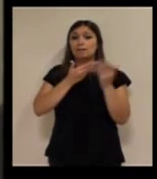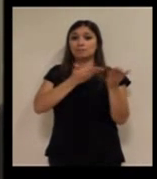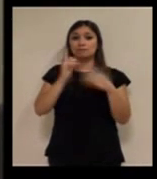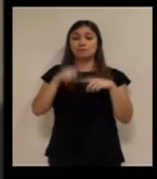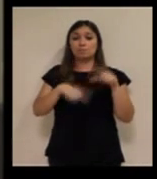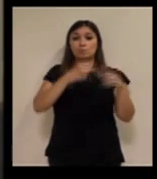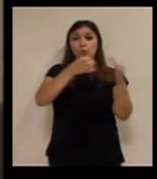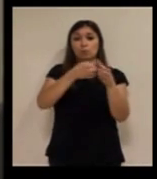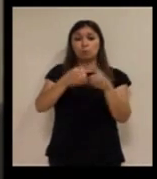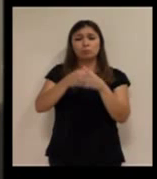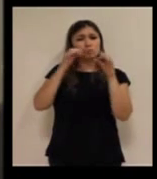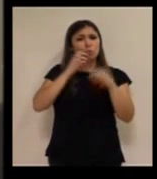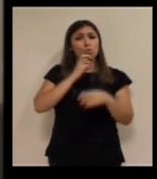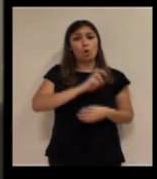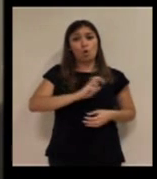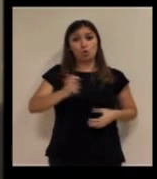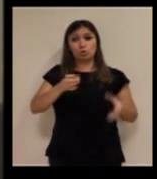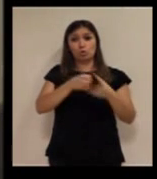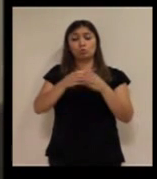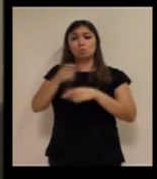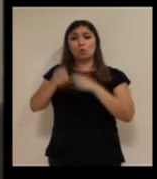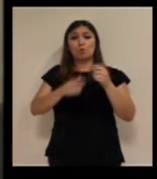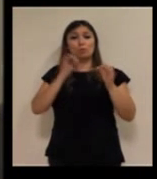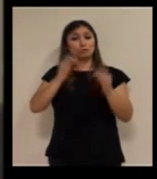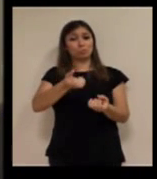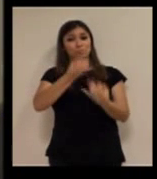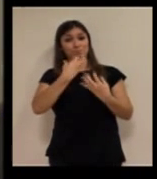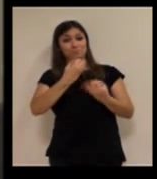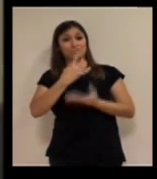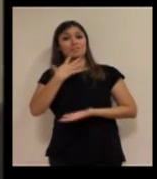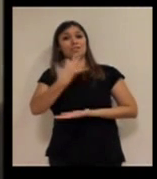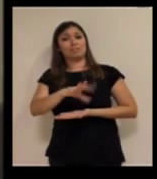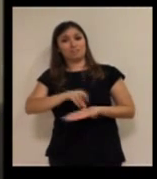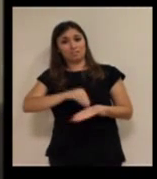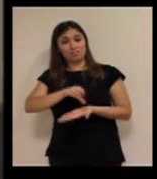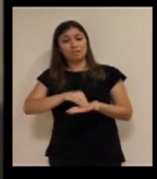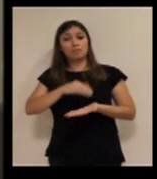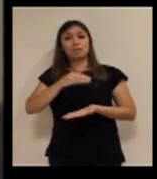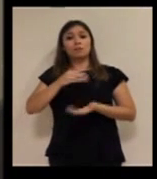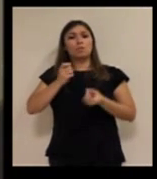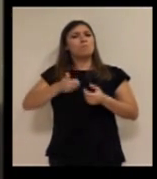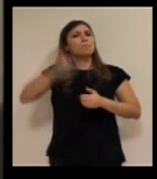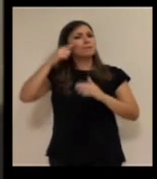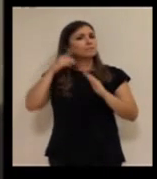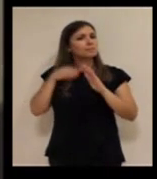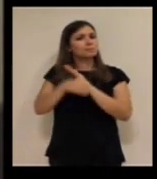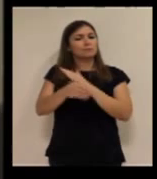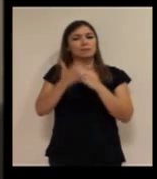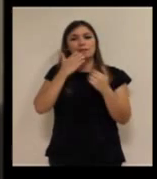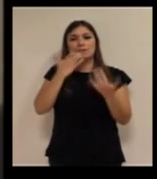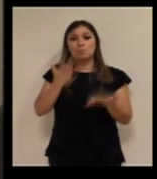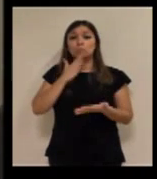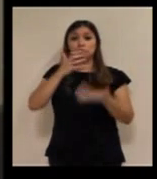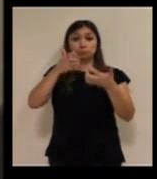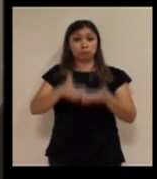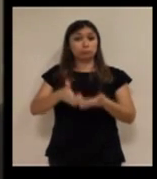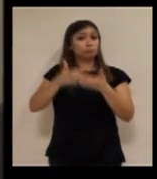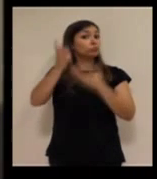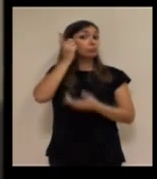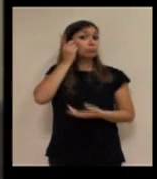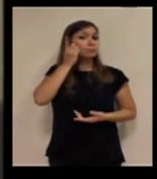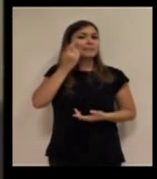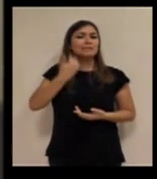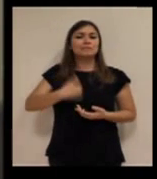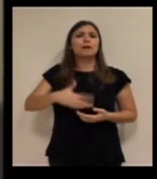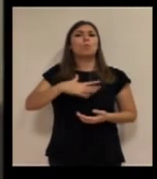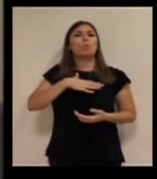Y otros colectivos que seguramente nos vayáis poniendo sobre la mesa. ¿Cómo lo hago más accesible? Bueno, pues ponemos este dispositivo, y este dispositivo